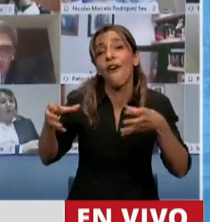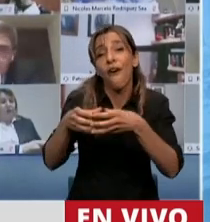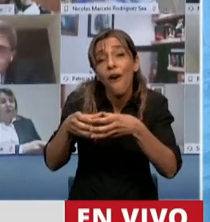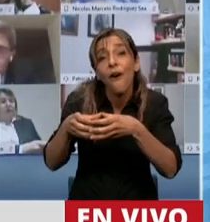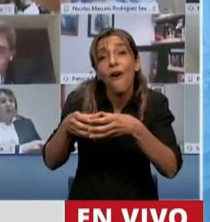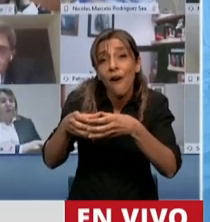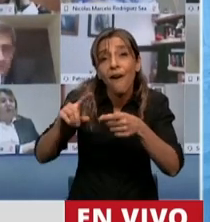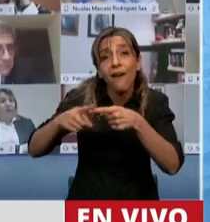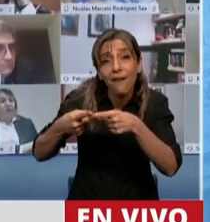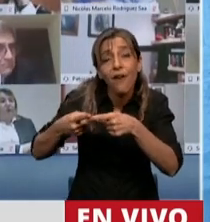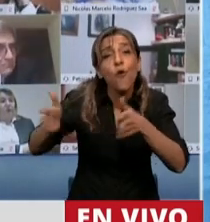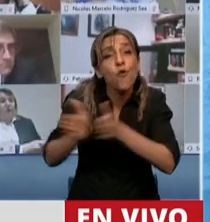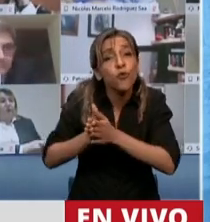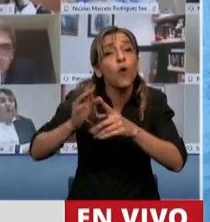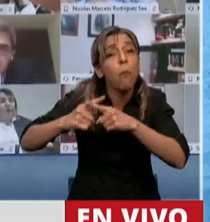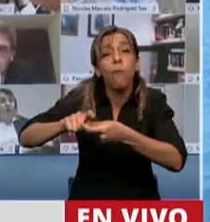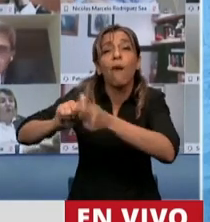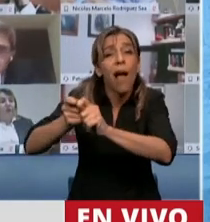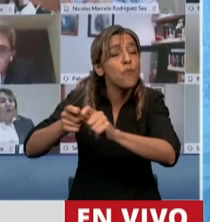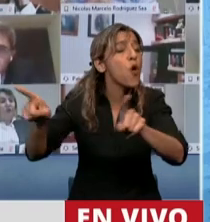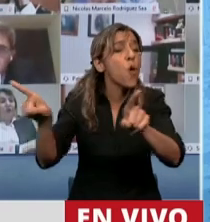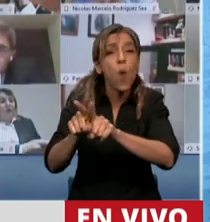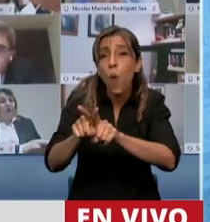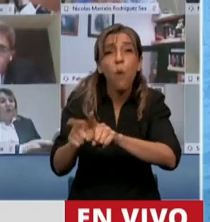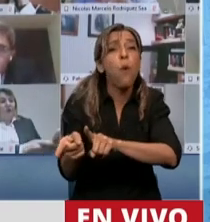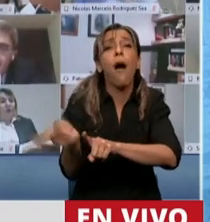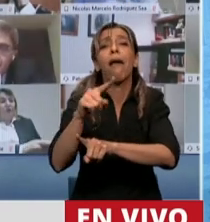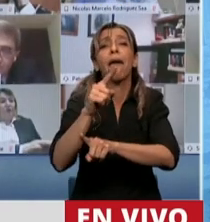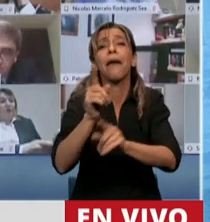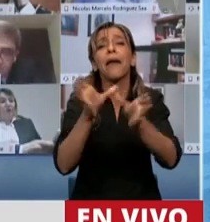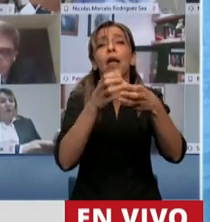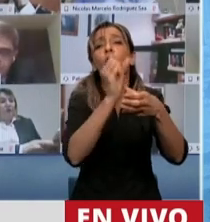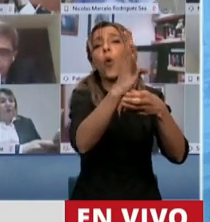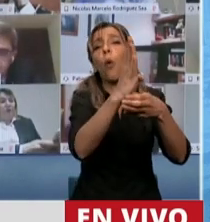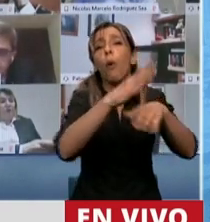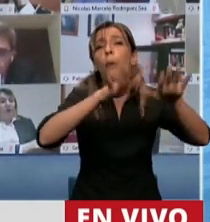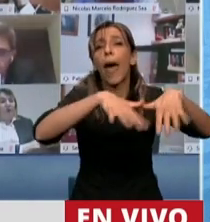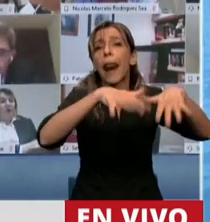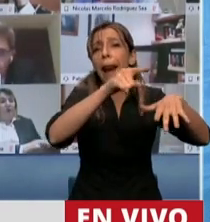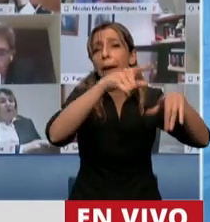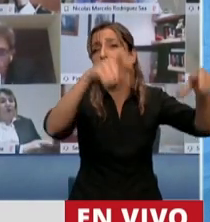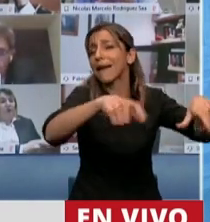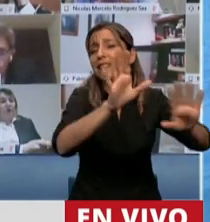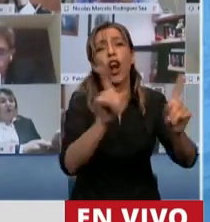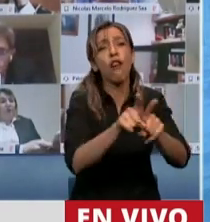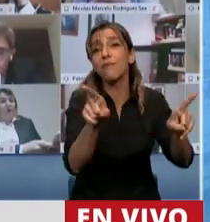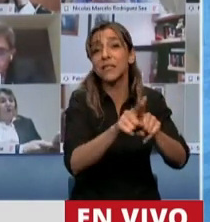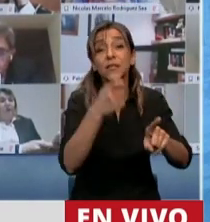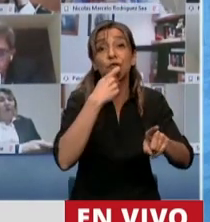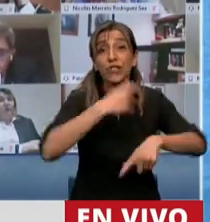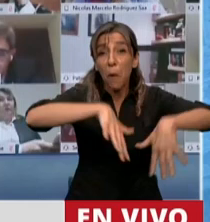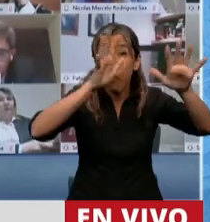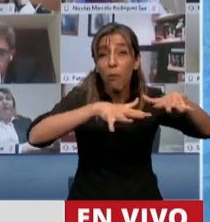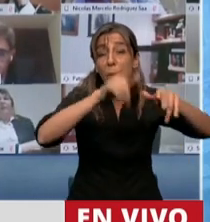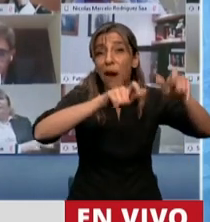actúa como las barras bravas de los club que van perdiendo un partido en la cancha ¿qué hacen las barras bravas cuando pierden